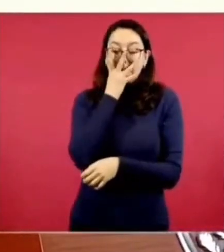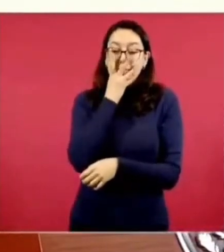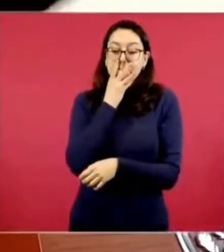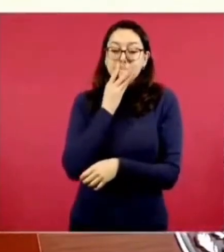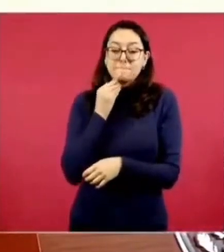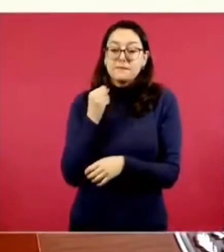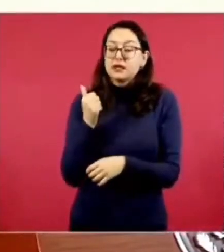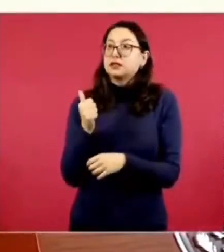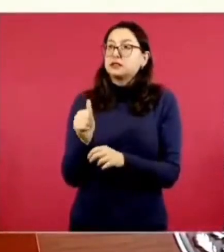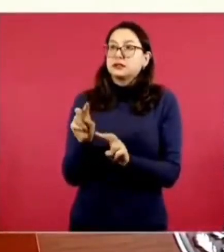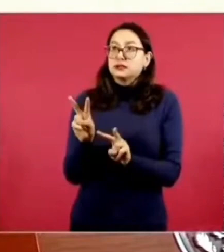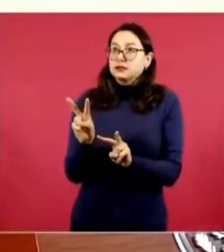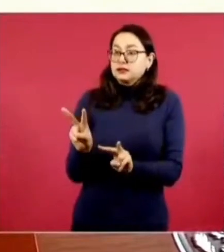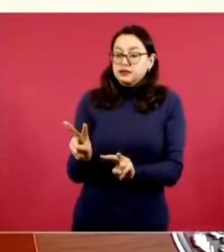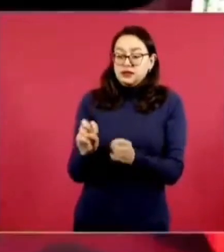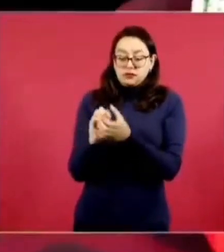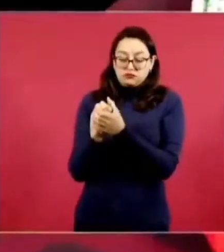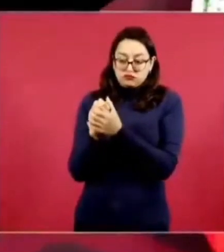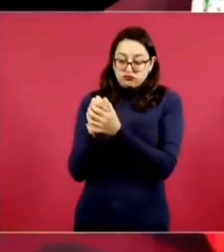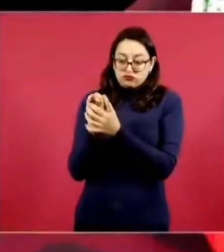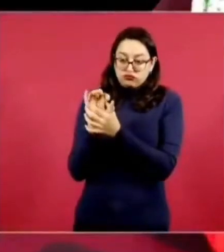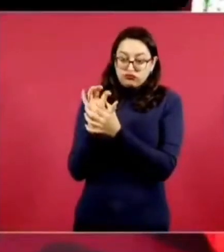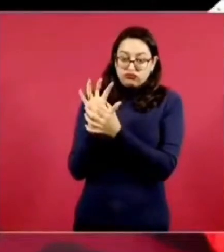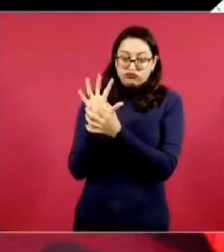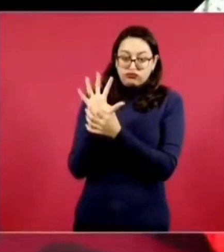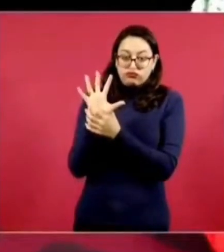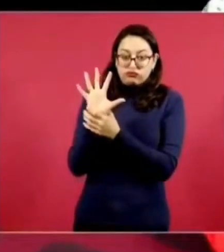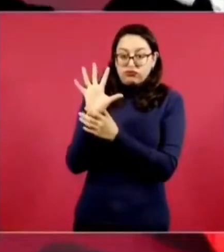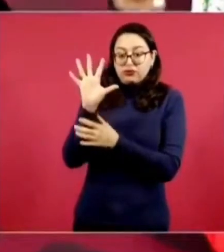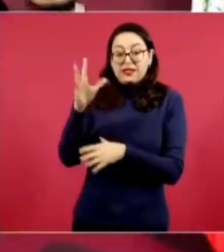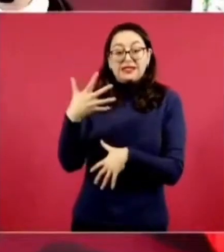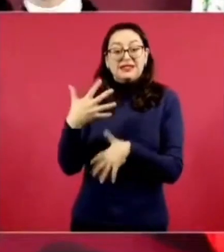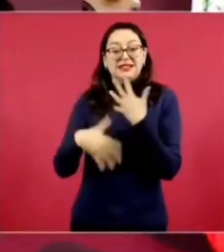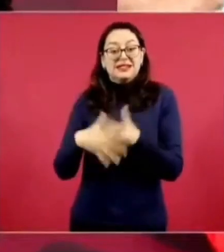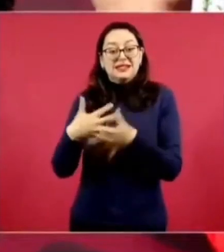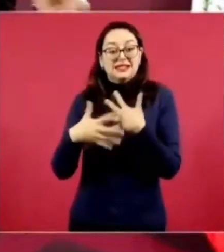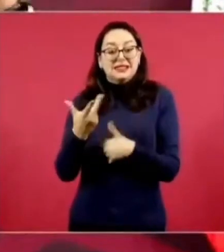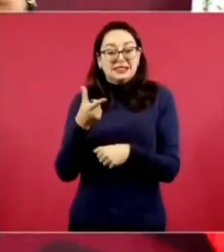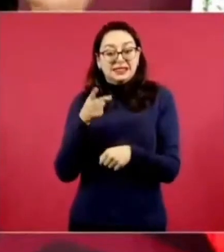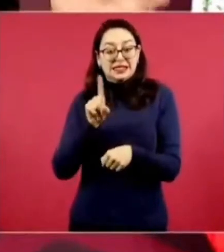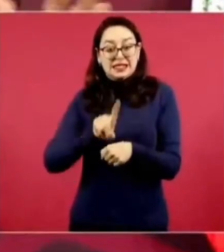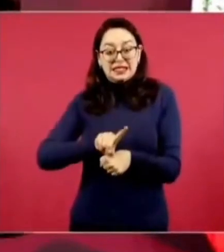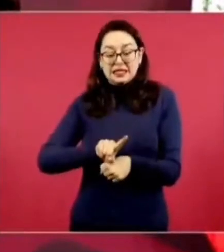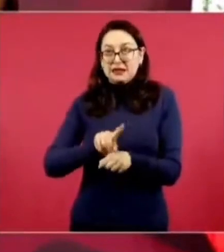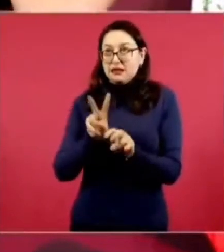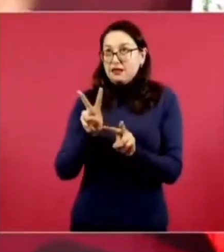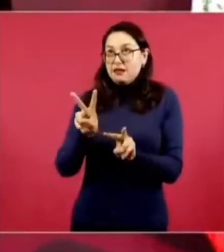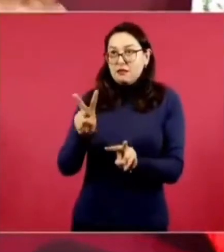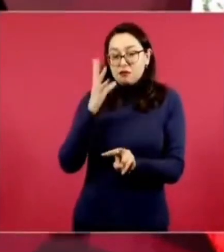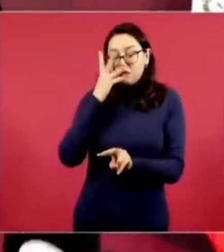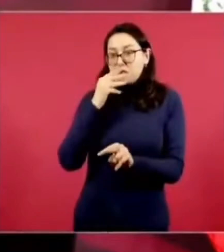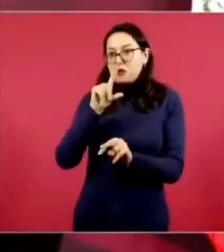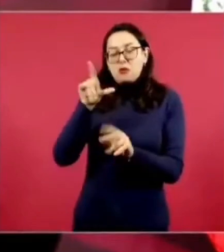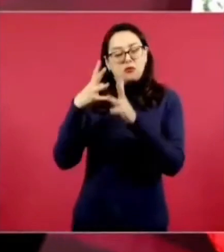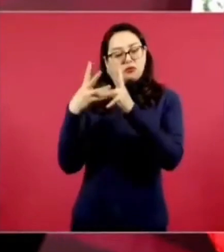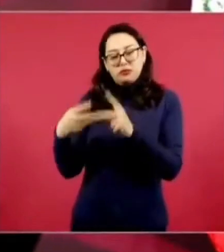espectáculo una cosa bellísima pero 15 días